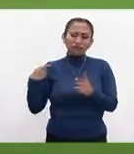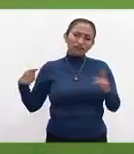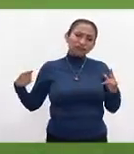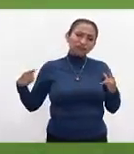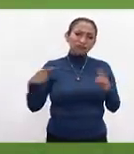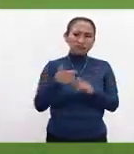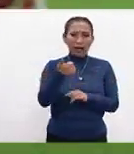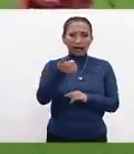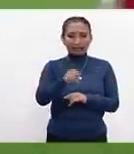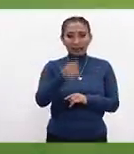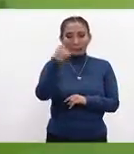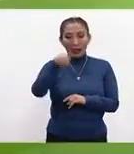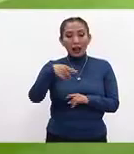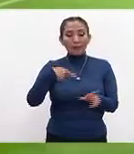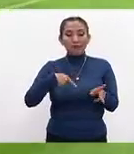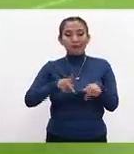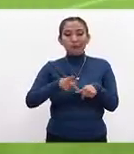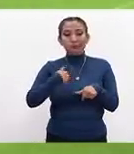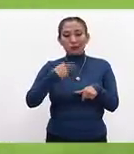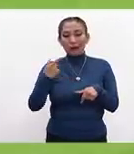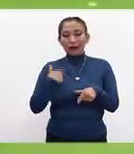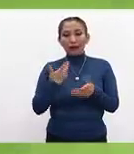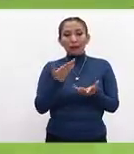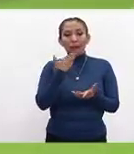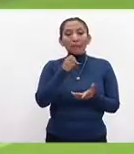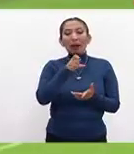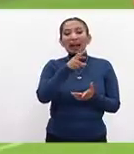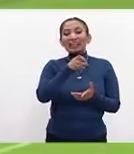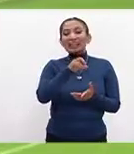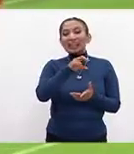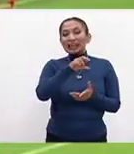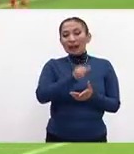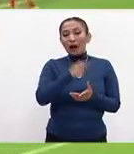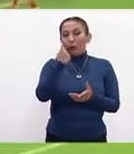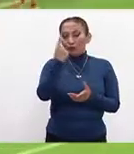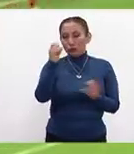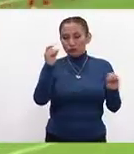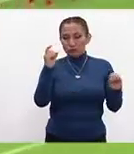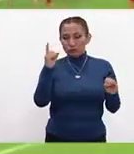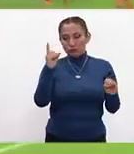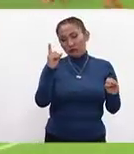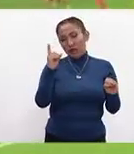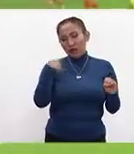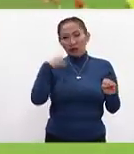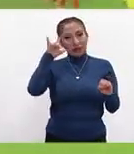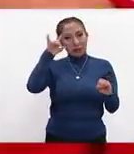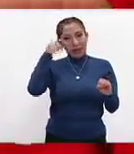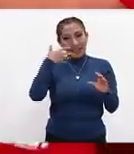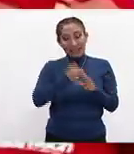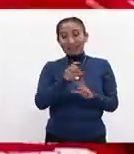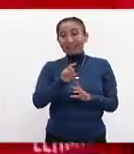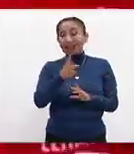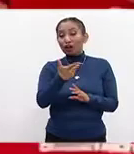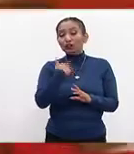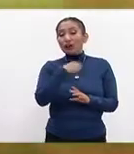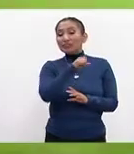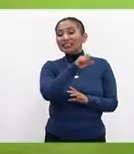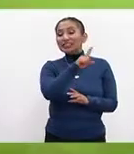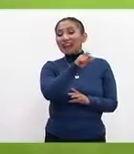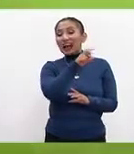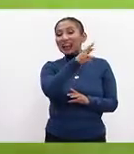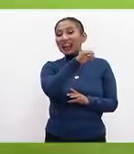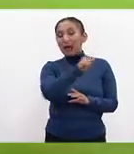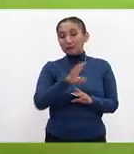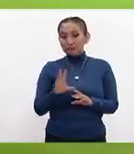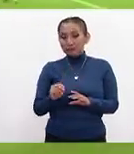de esta forma para empujar la pelota. La puntea María Mauleón. 1 por 0 ganaban las Diablas. Al 38 Zaira Miranda.